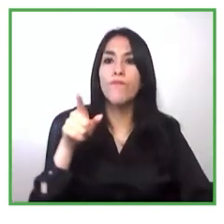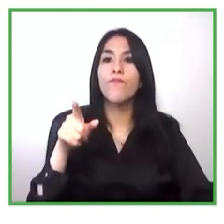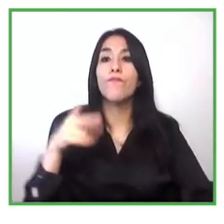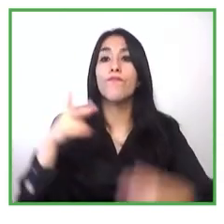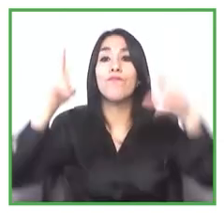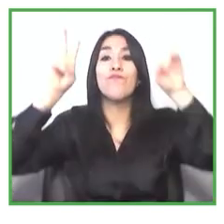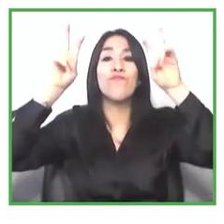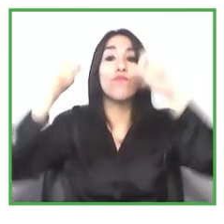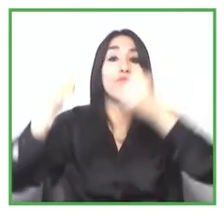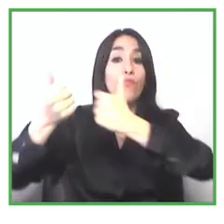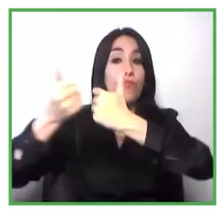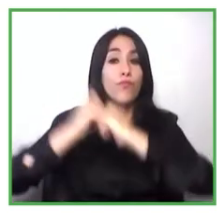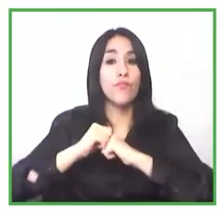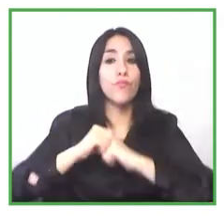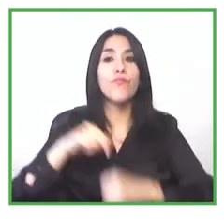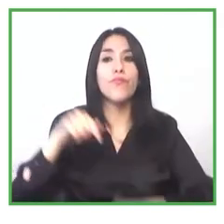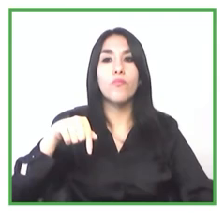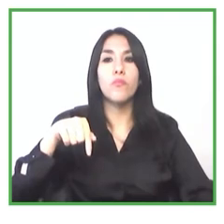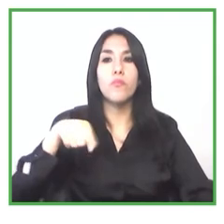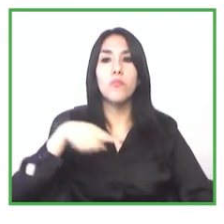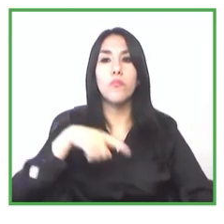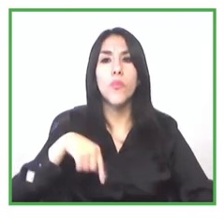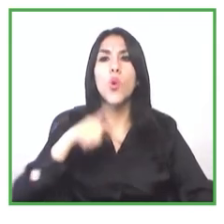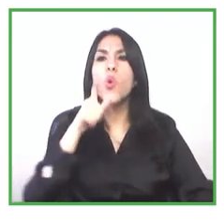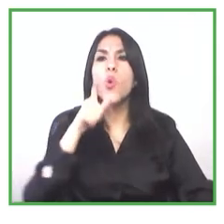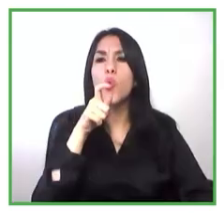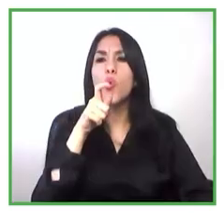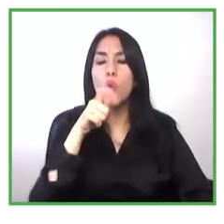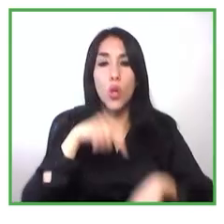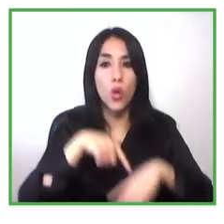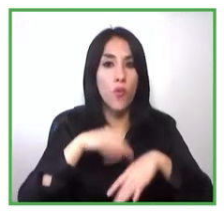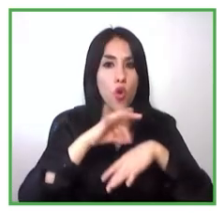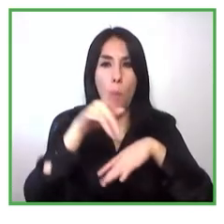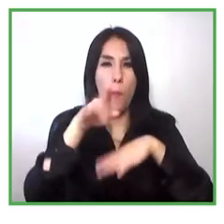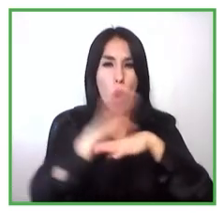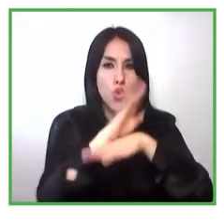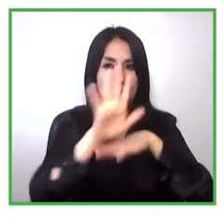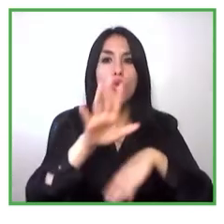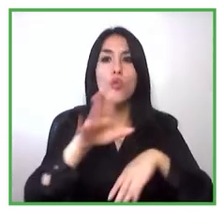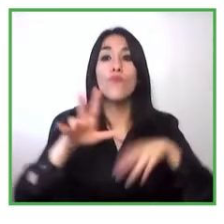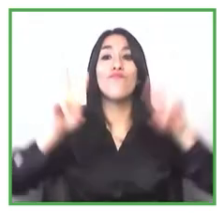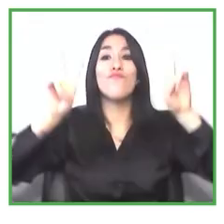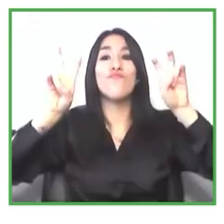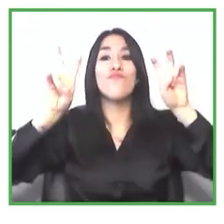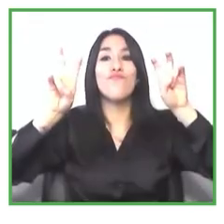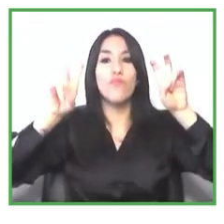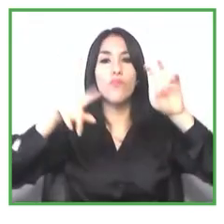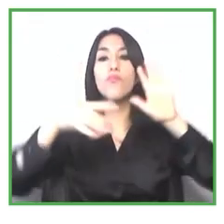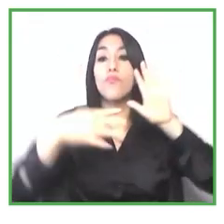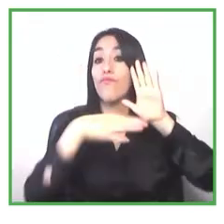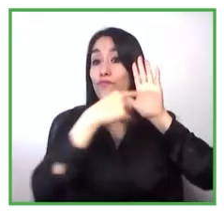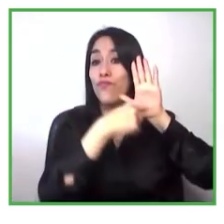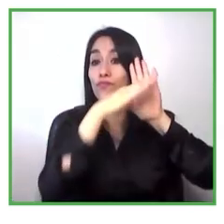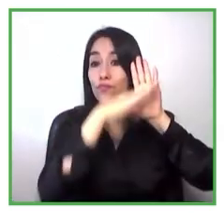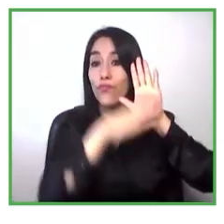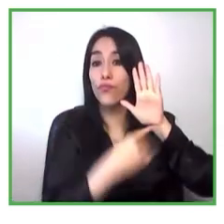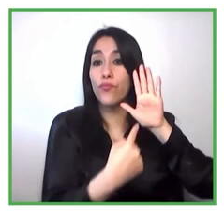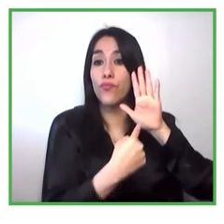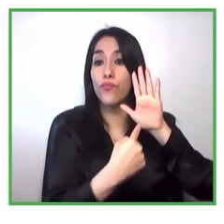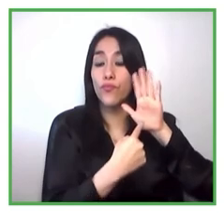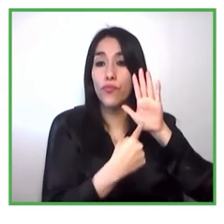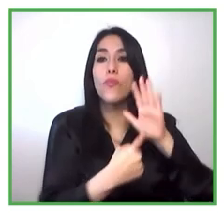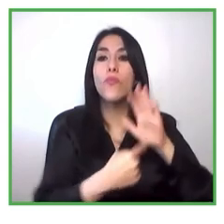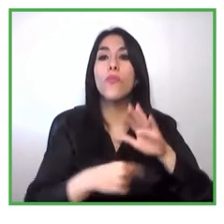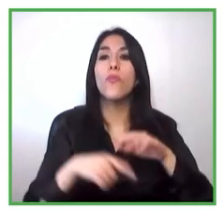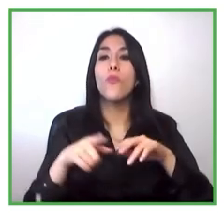enfrentado nosotros como fundación en la implementación de proyectos de emprendimiento dirigidos a la población con discapacidad como tú bien